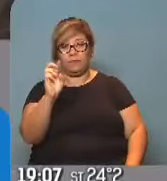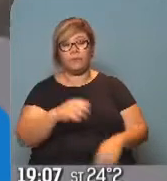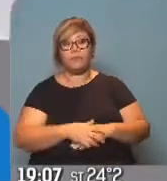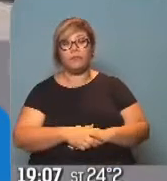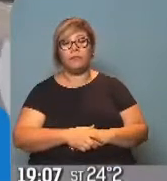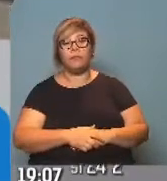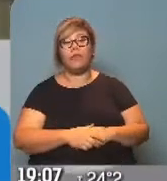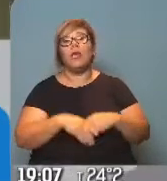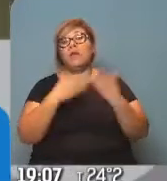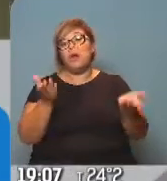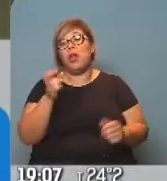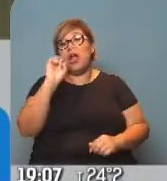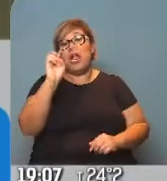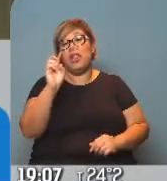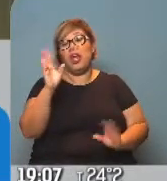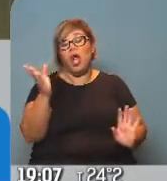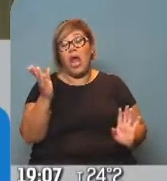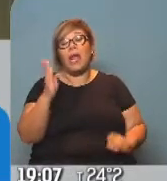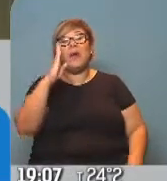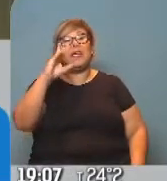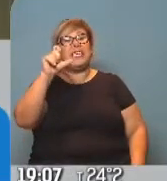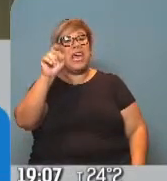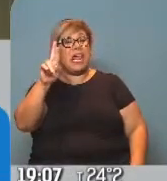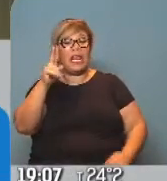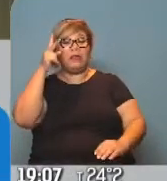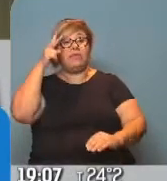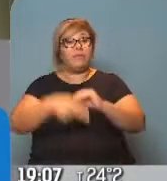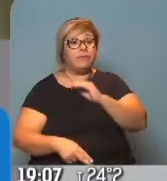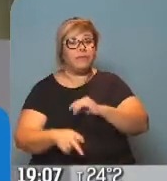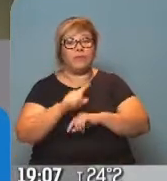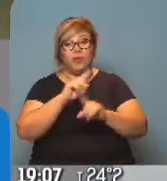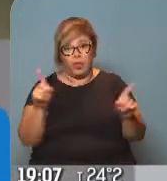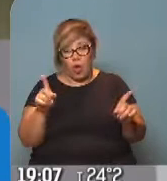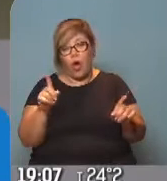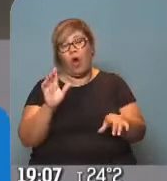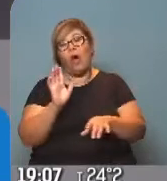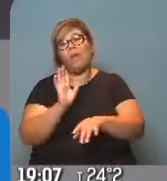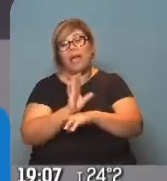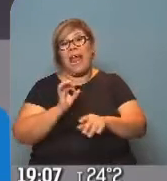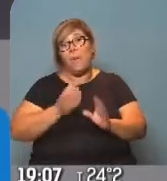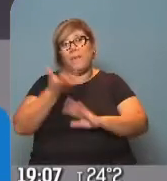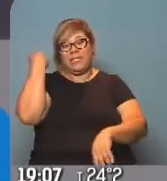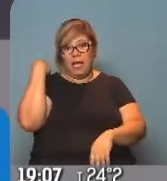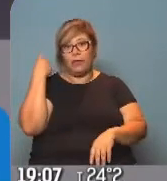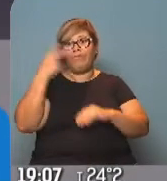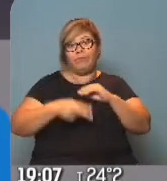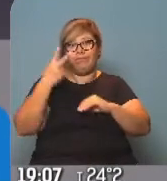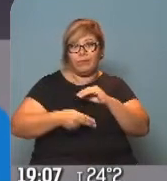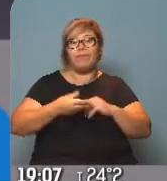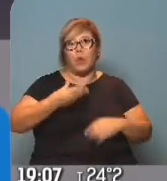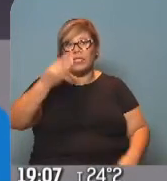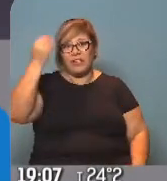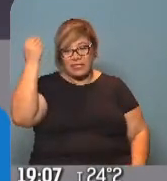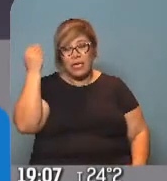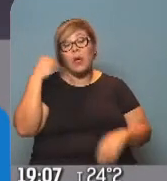intervención flota libremente, el Banco Central no interviene en el mercado como supimos ver en otras ocasiones el año pasado mismo. Y la única